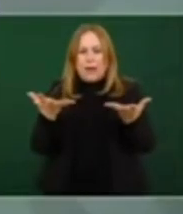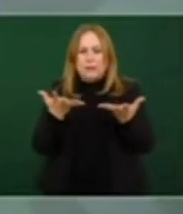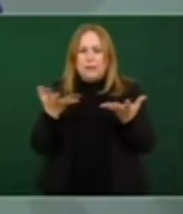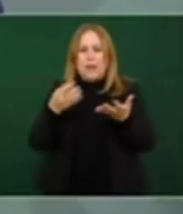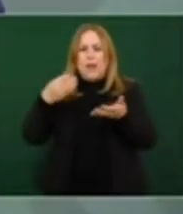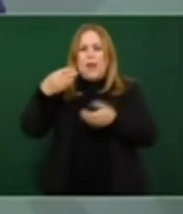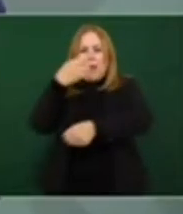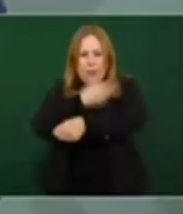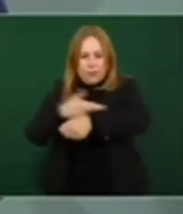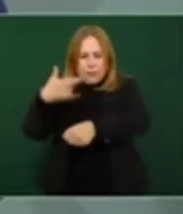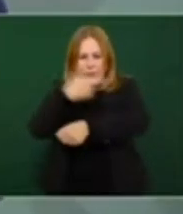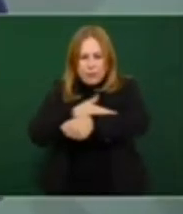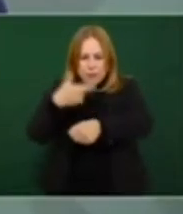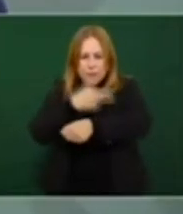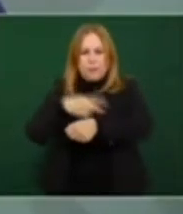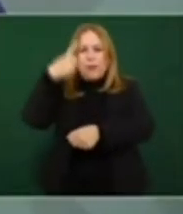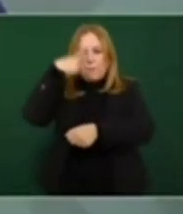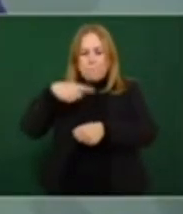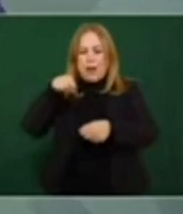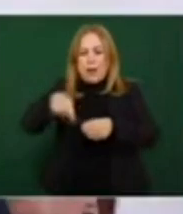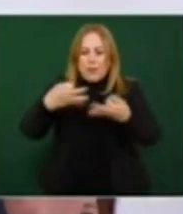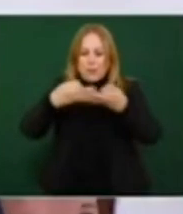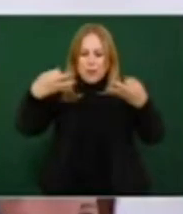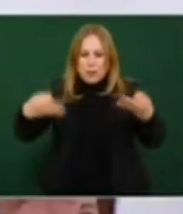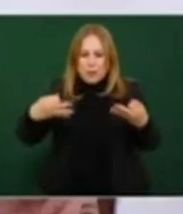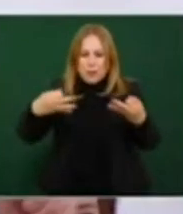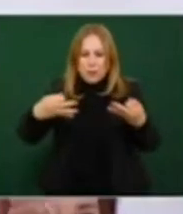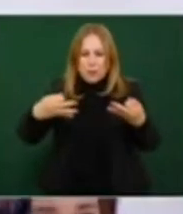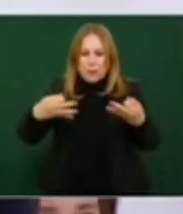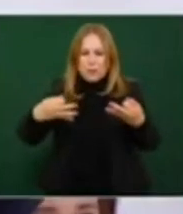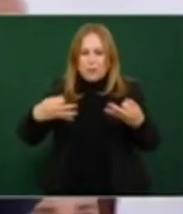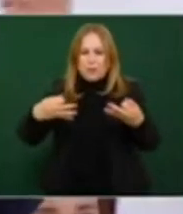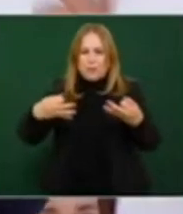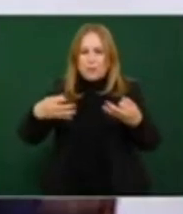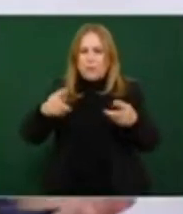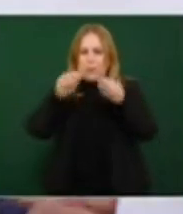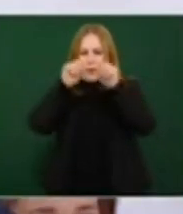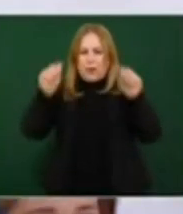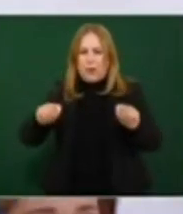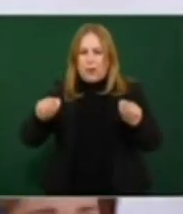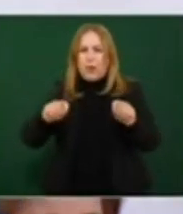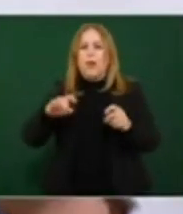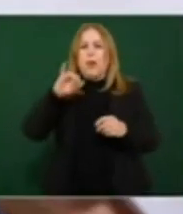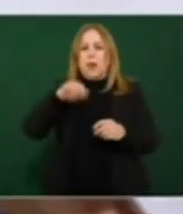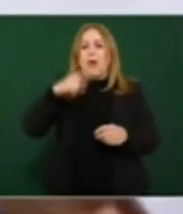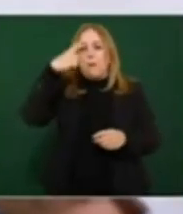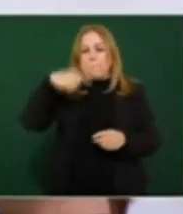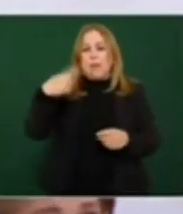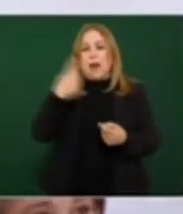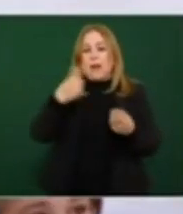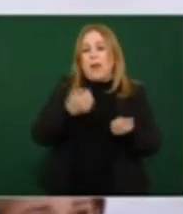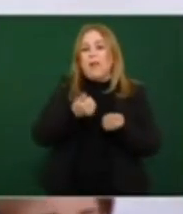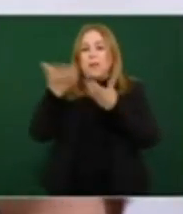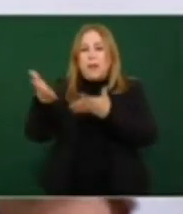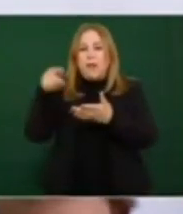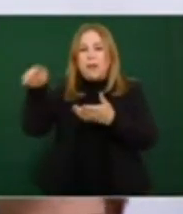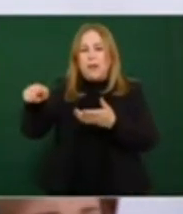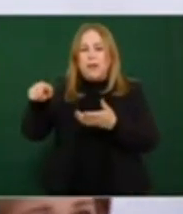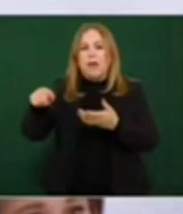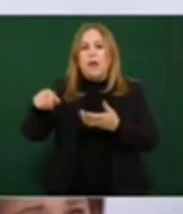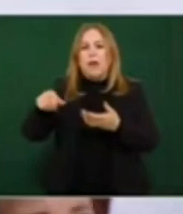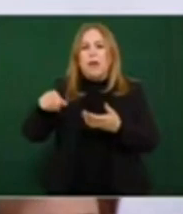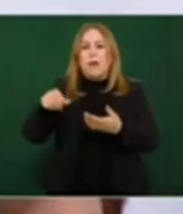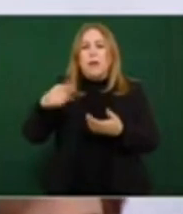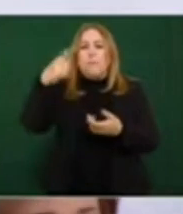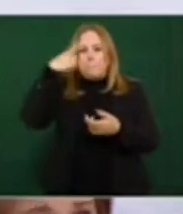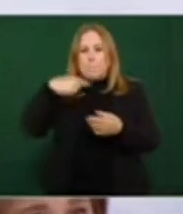estatal pase al Seguro Social la propiedad del inmueble y en tanto no se termine de regularizar no puede